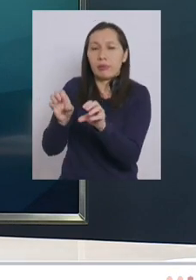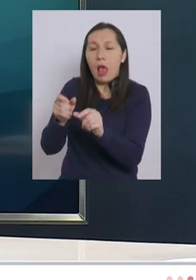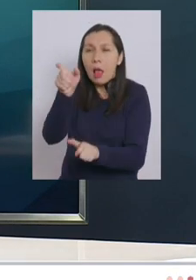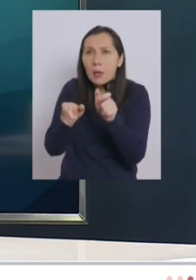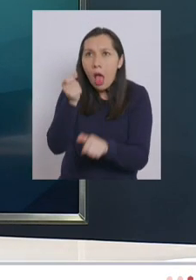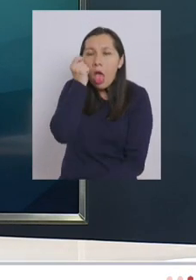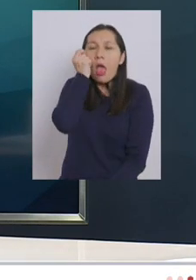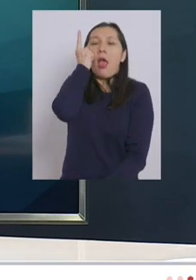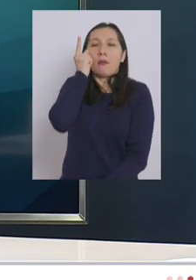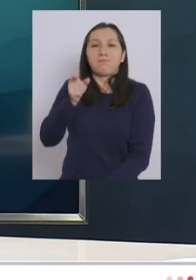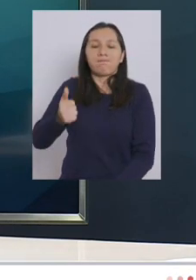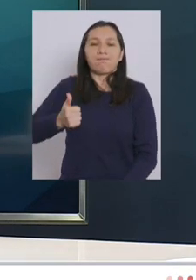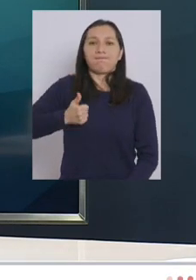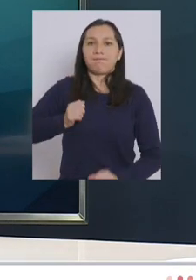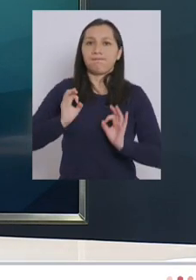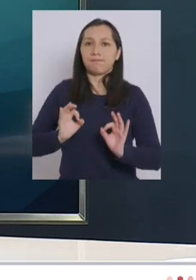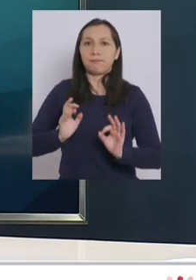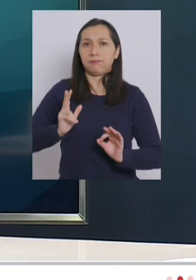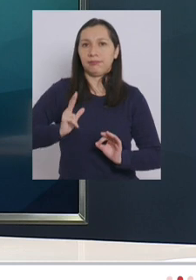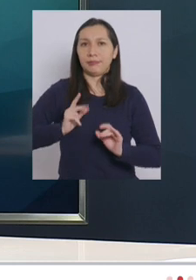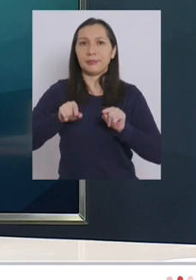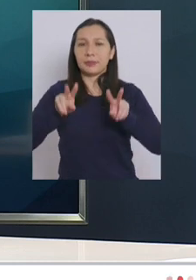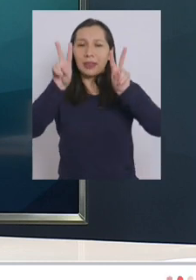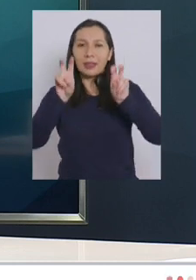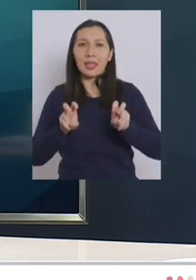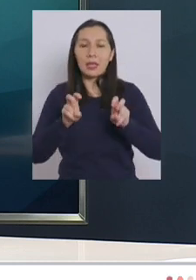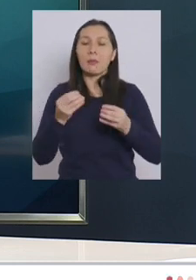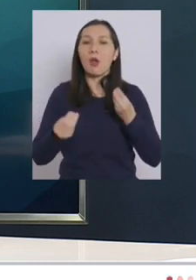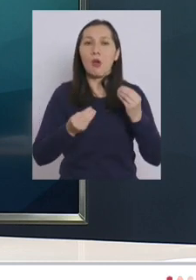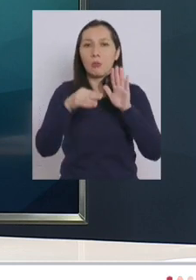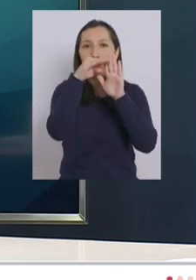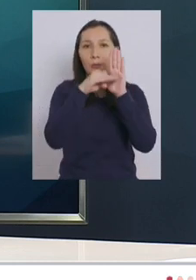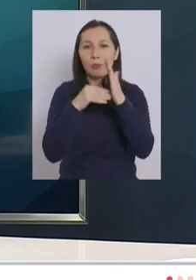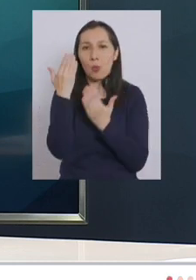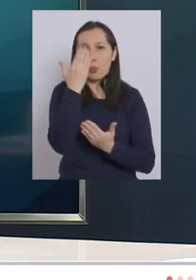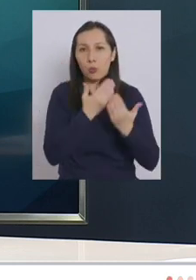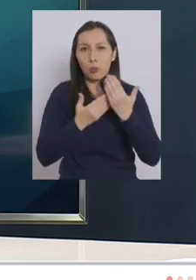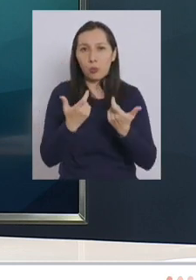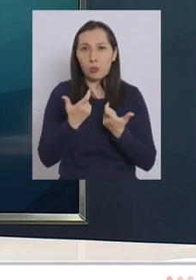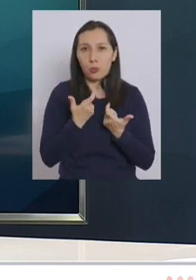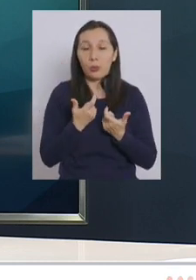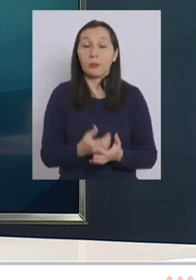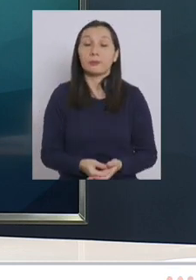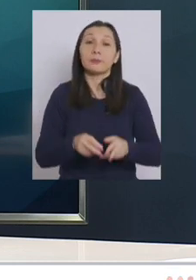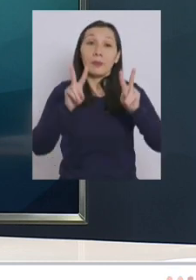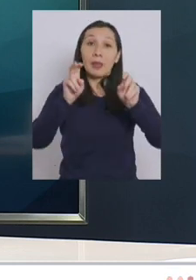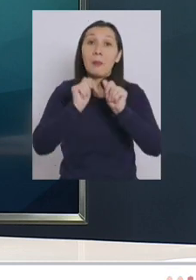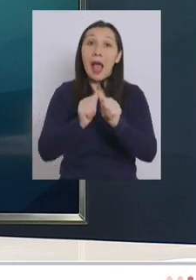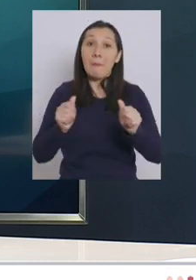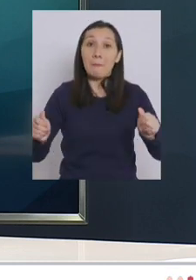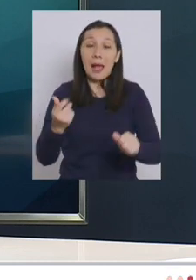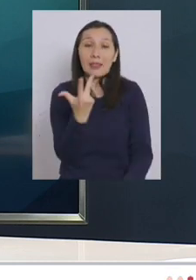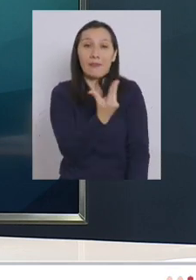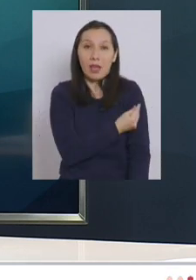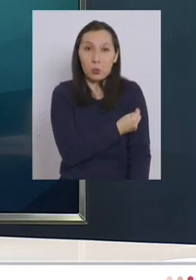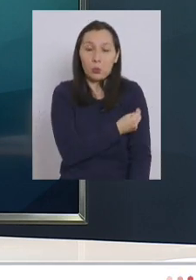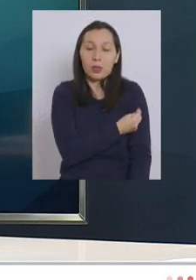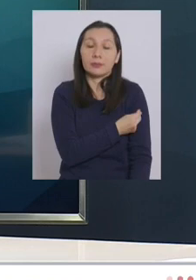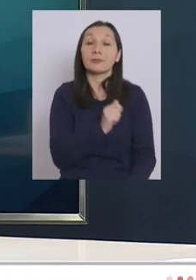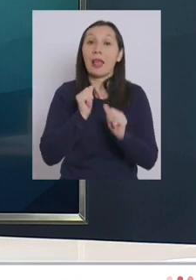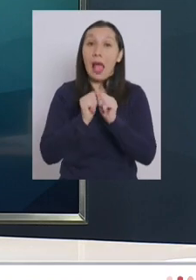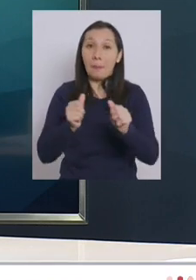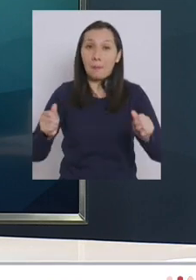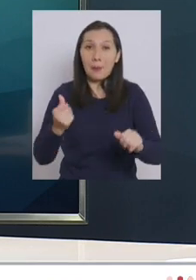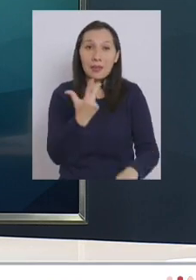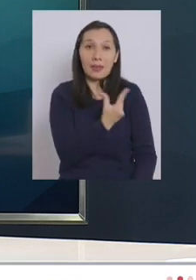tengamos un comportamiento adecuado a través de las medidas de autocuidado en relación a la campaña de vacunación la